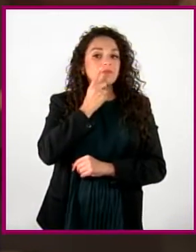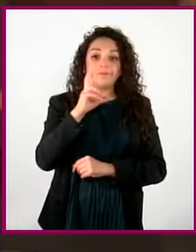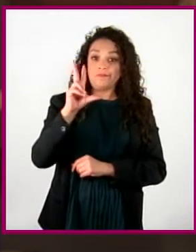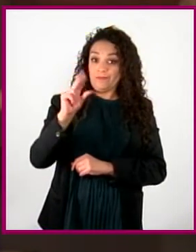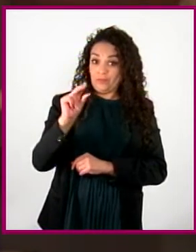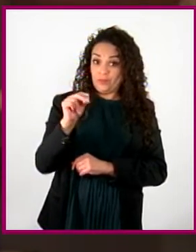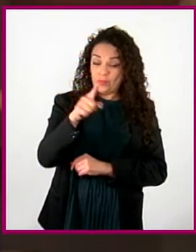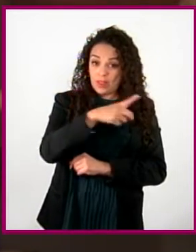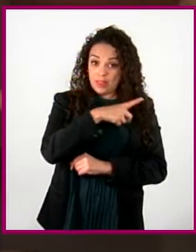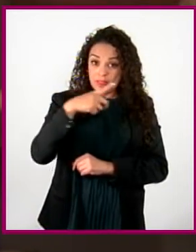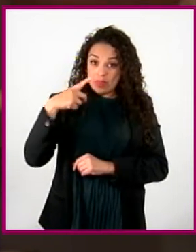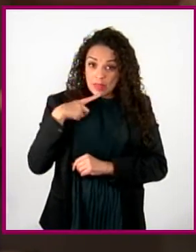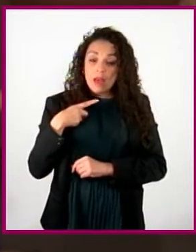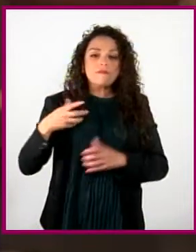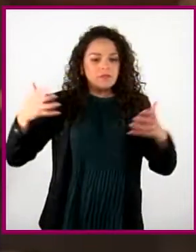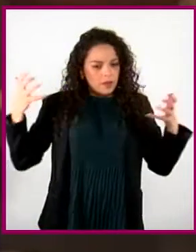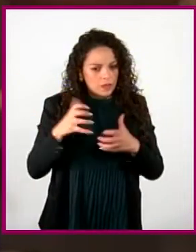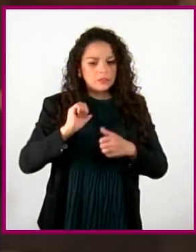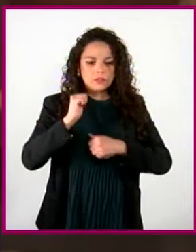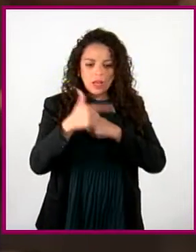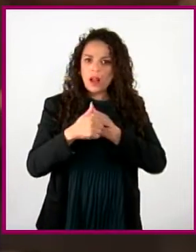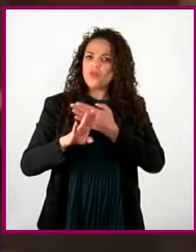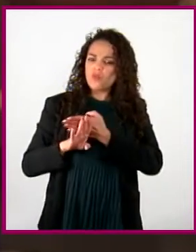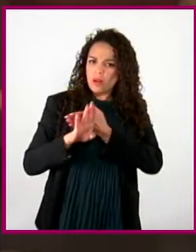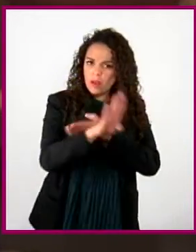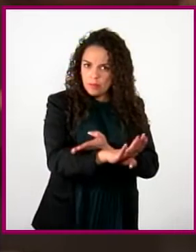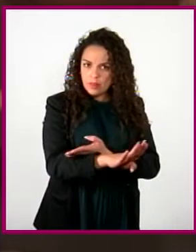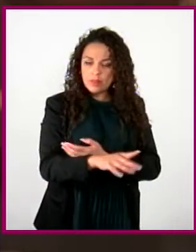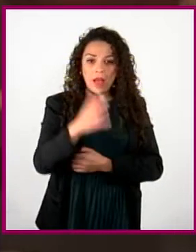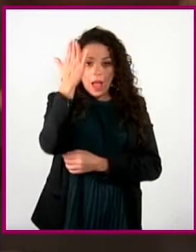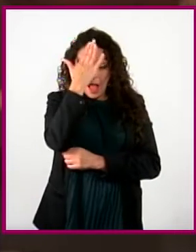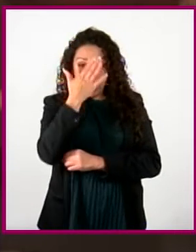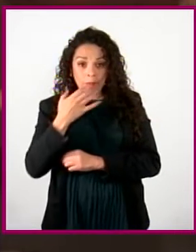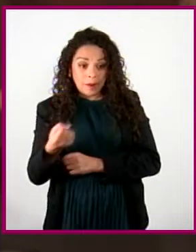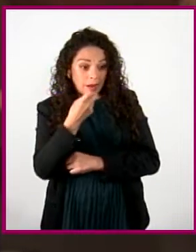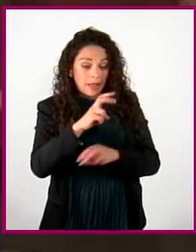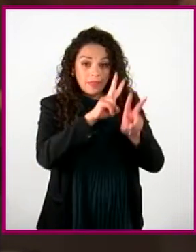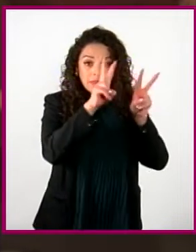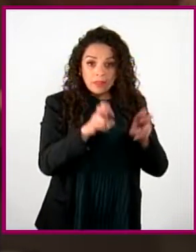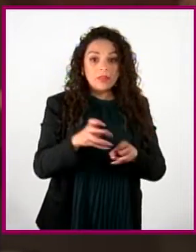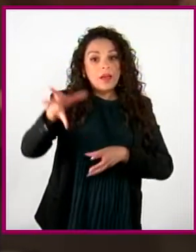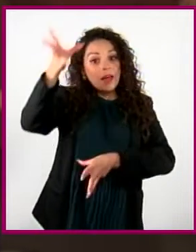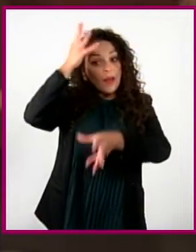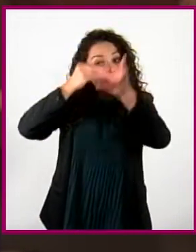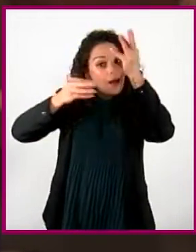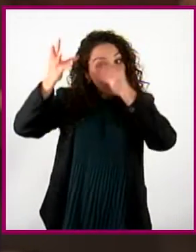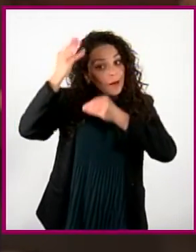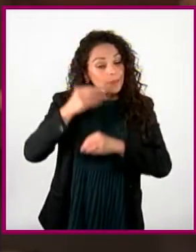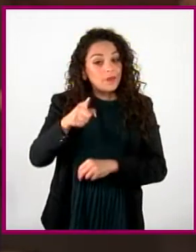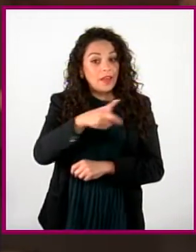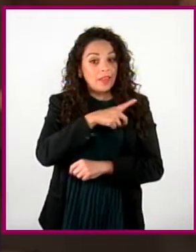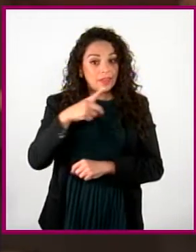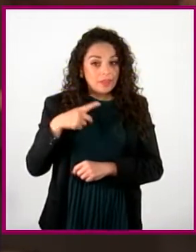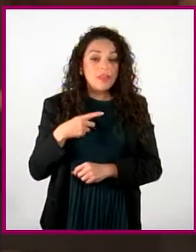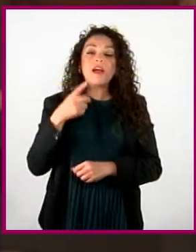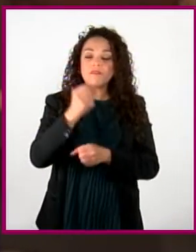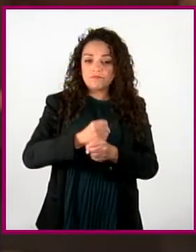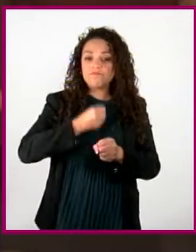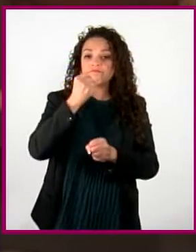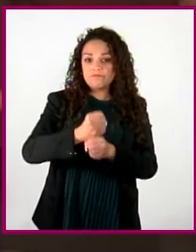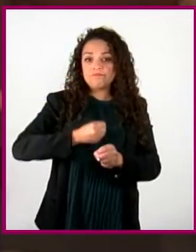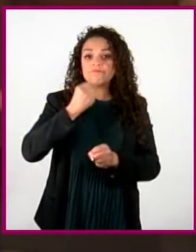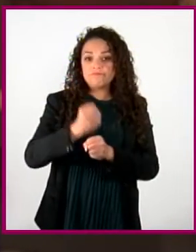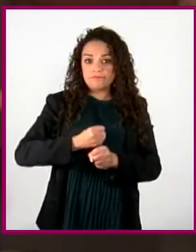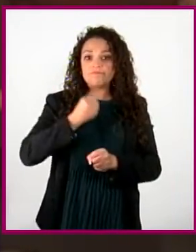Hay que poner manos a la obra. Las habilidades socioemocionales se aprenden. Así que a practicar y a entrenar